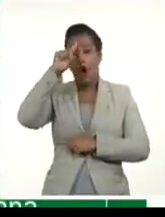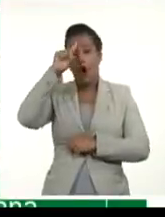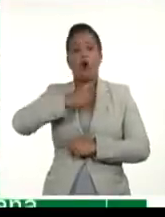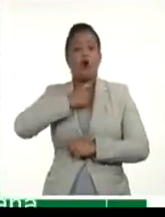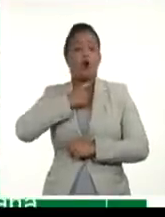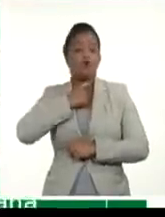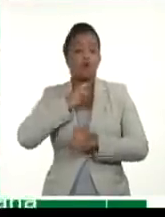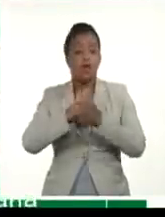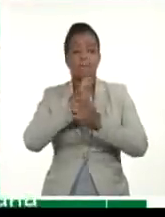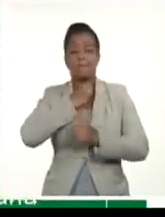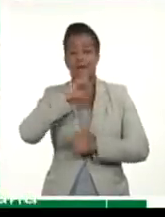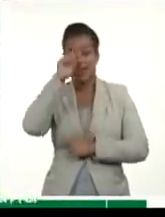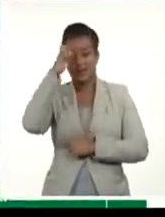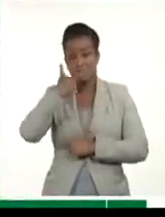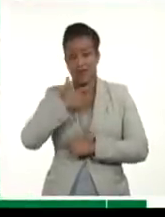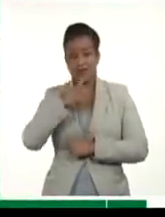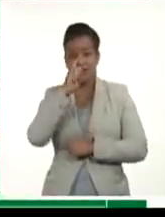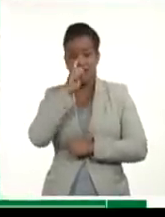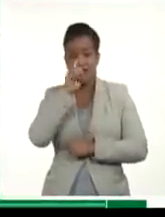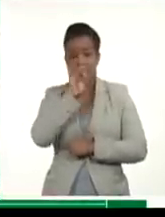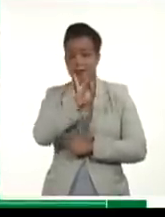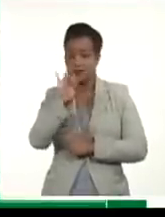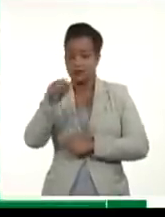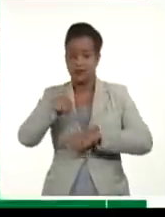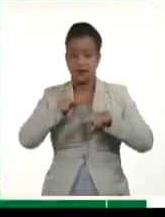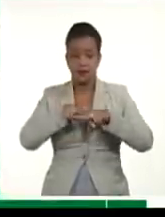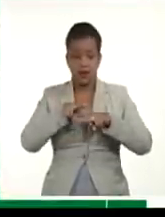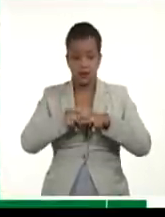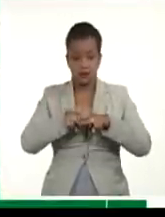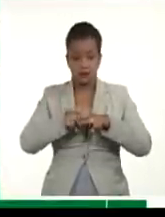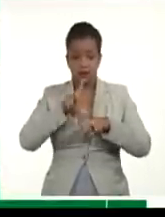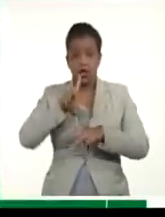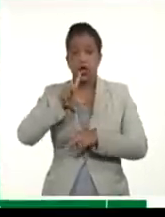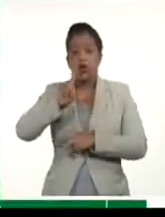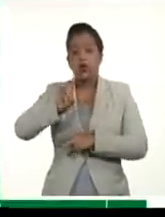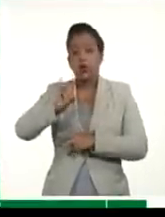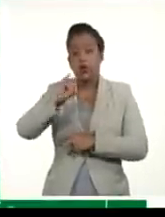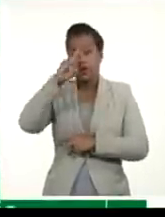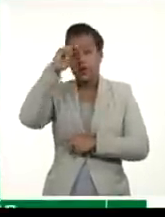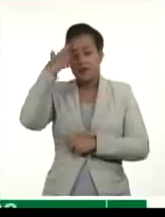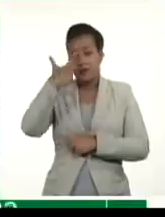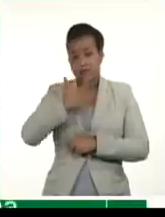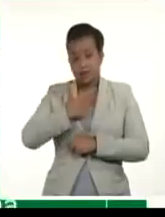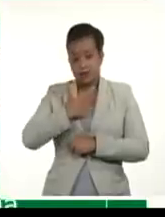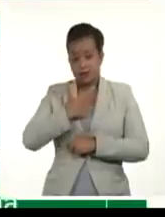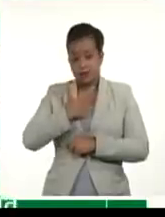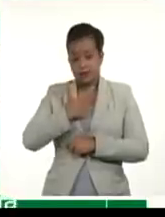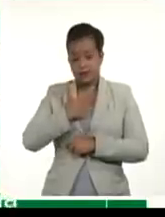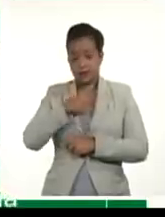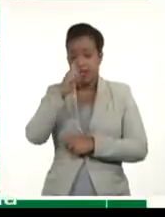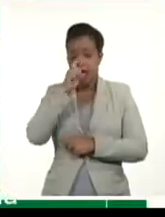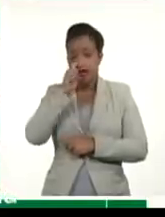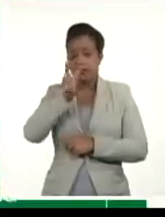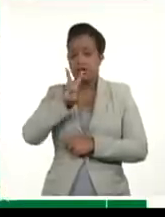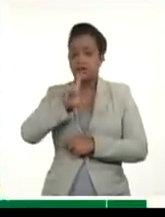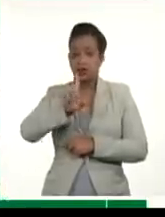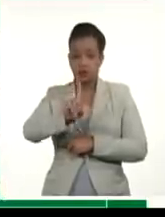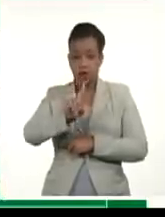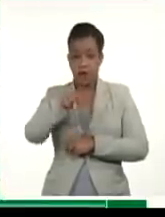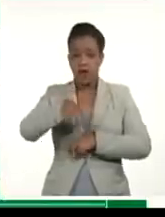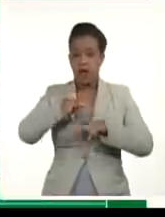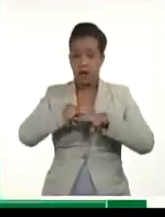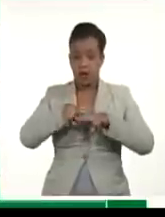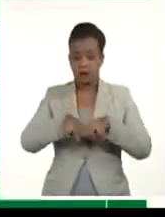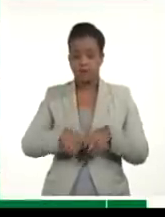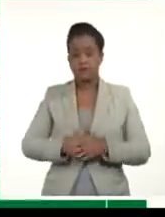Sánchez, 77 años, La Habana. Luisa Gilbió Arrastía, 39 años, La